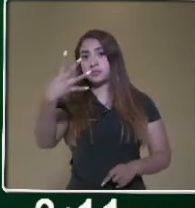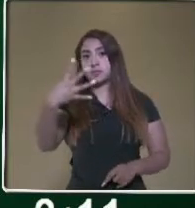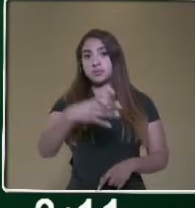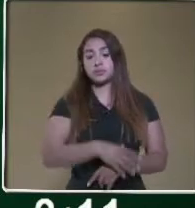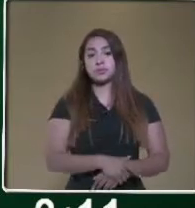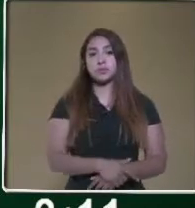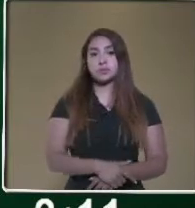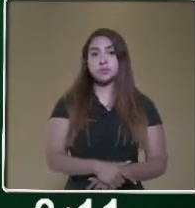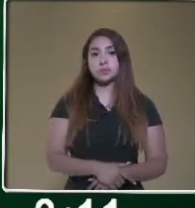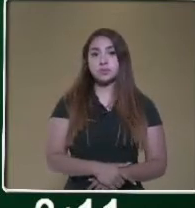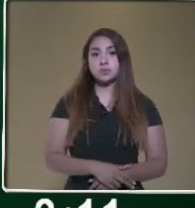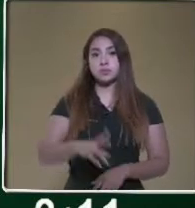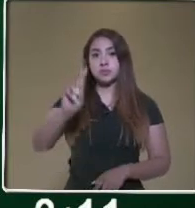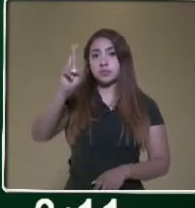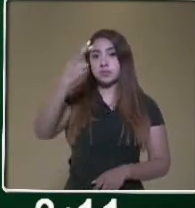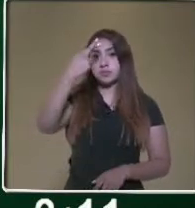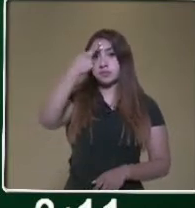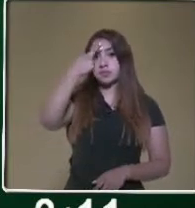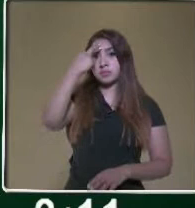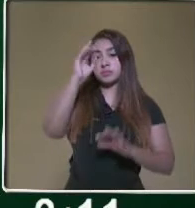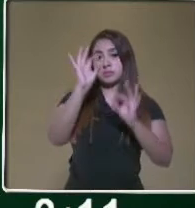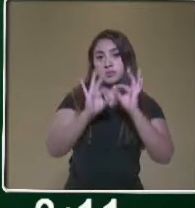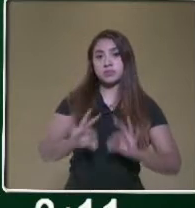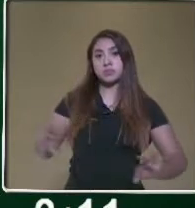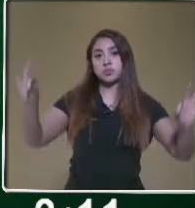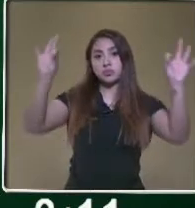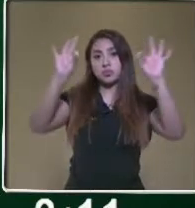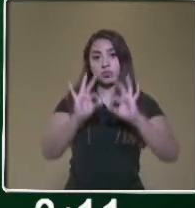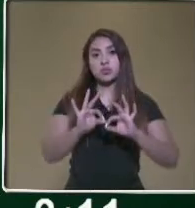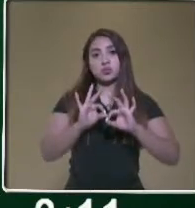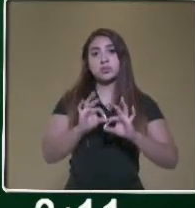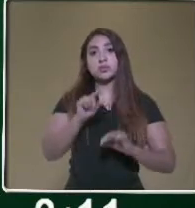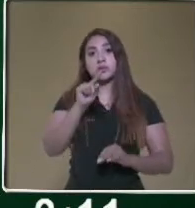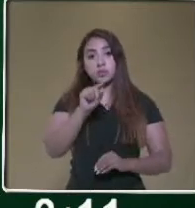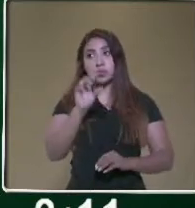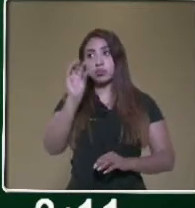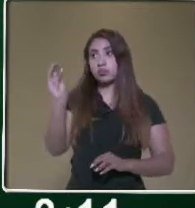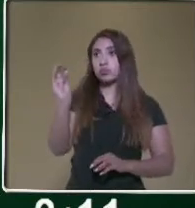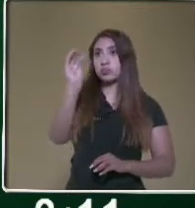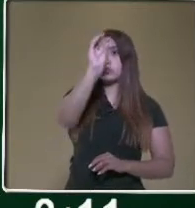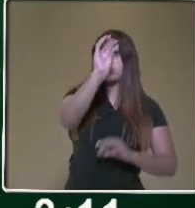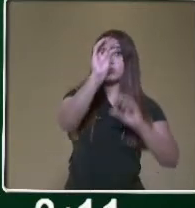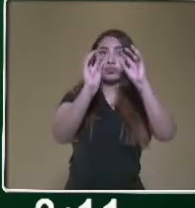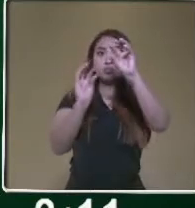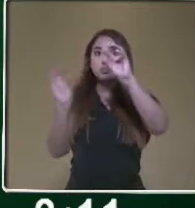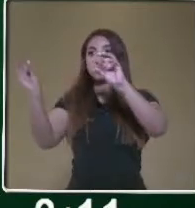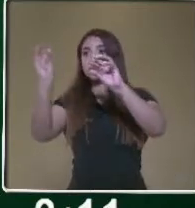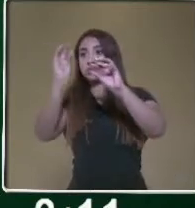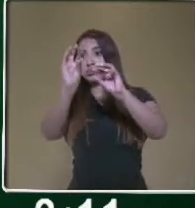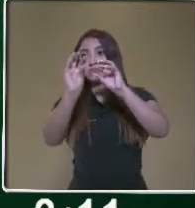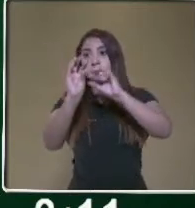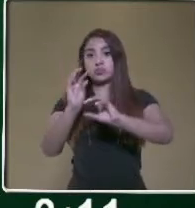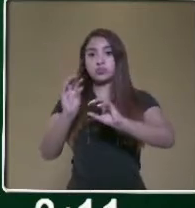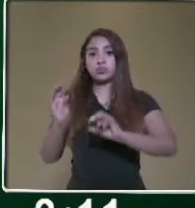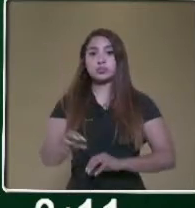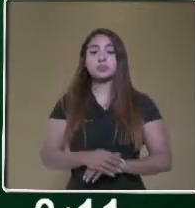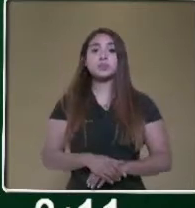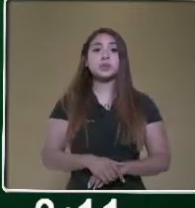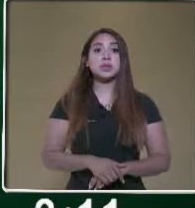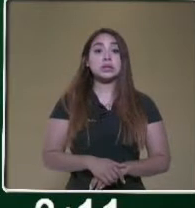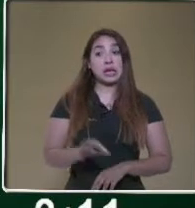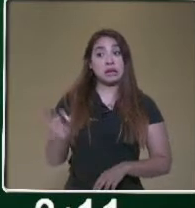Recuerda que es mucho, muy importante que tú acomodes bien las cifras, ya que si tú cambias la posición,